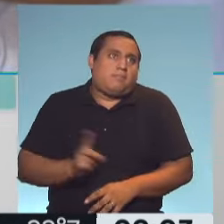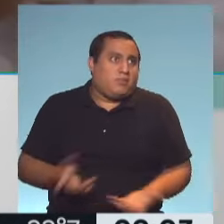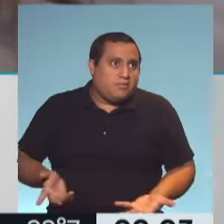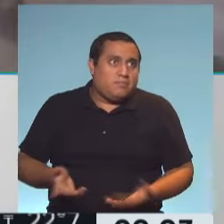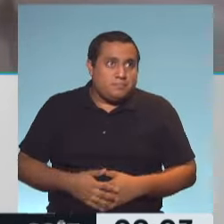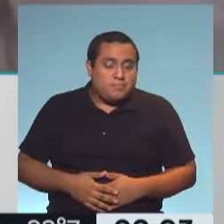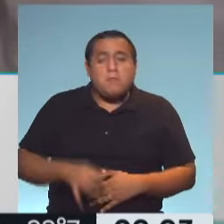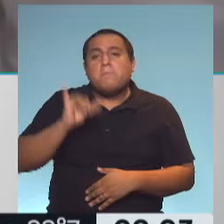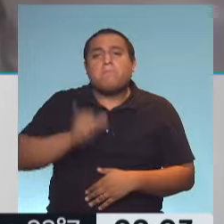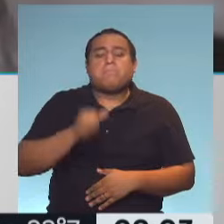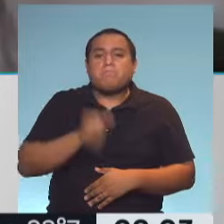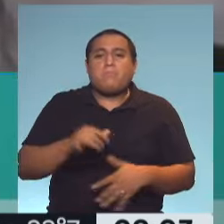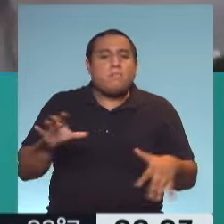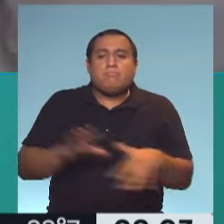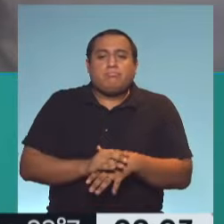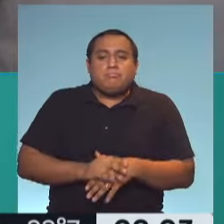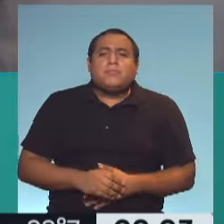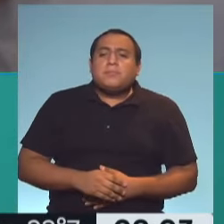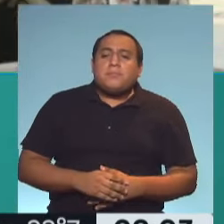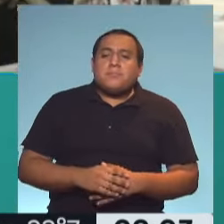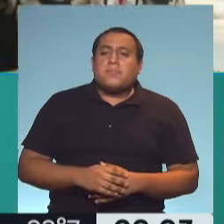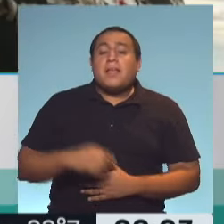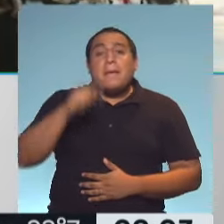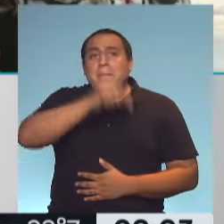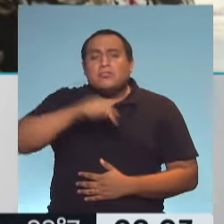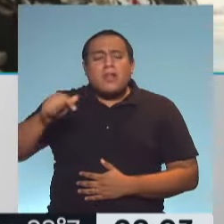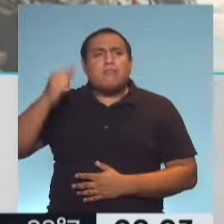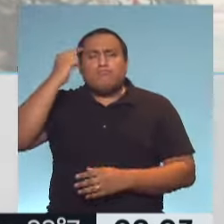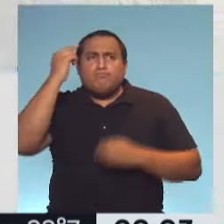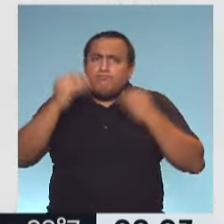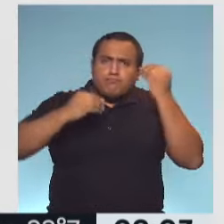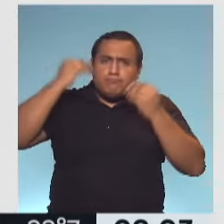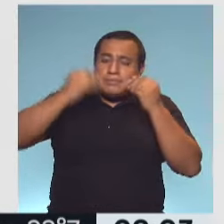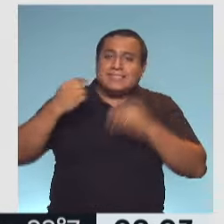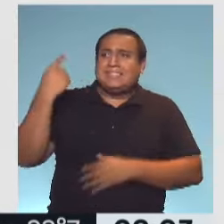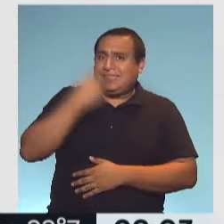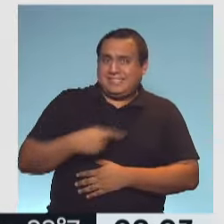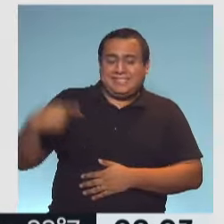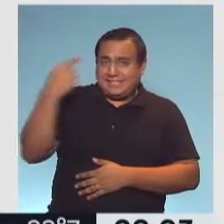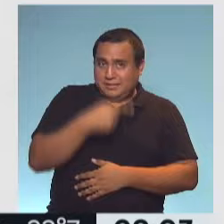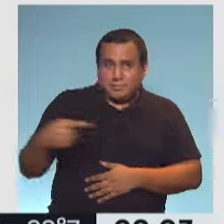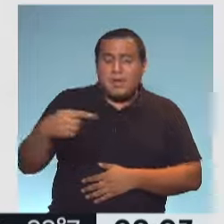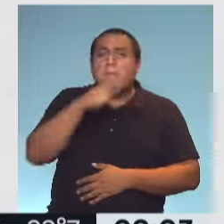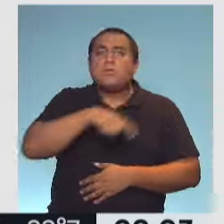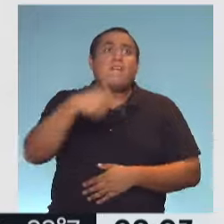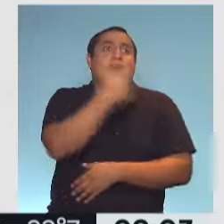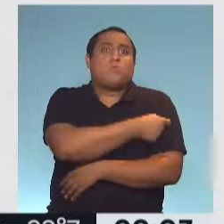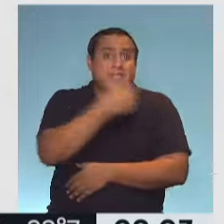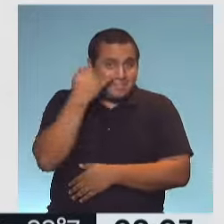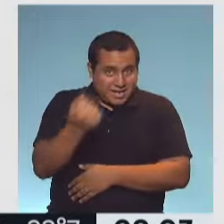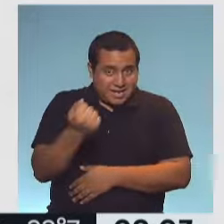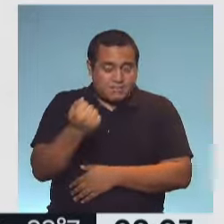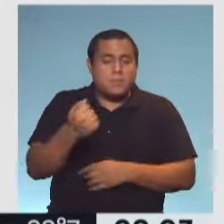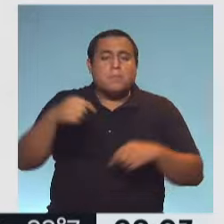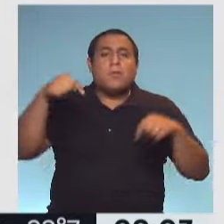Justamente. Esto es una, digamos, una de las inquietudes que pasó en las últimas semanas, sobre todo las personas vacunadas. Nosotros,